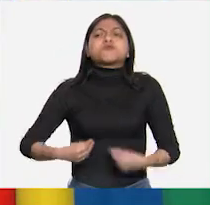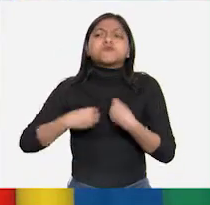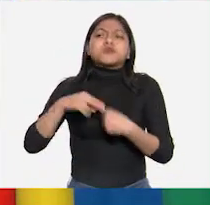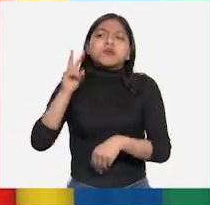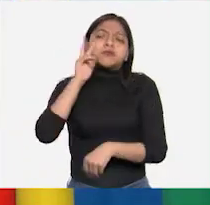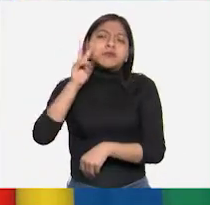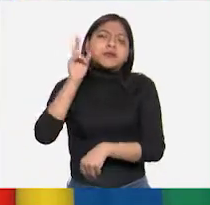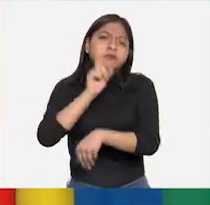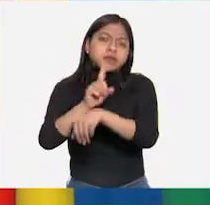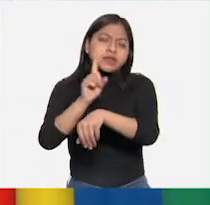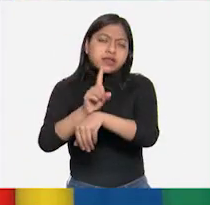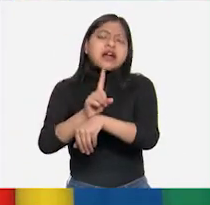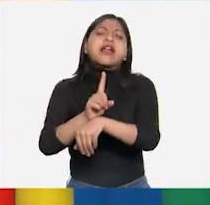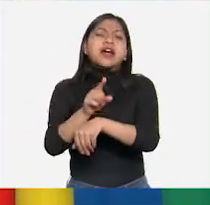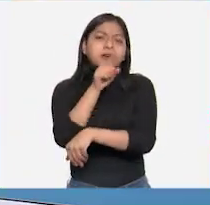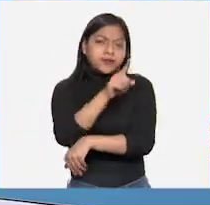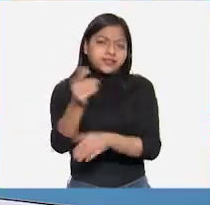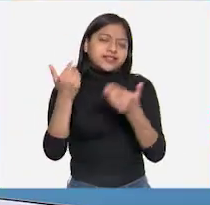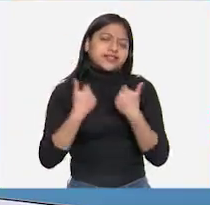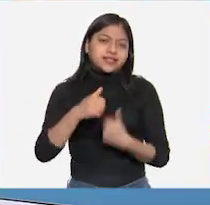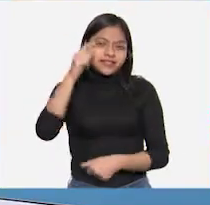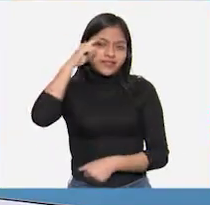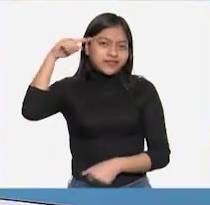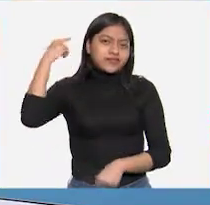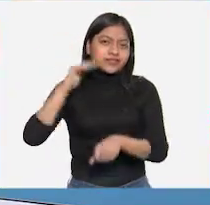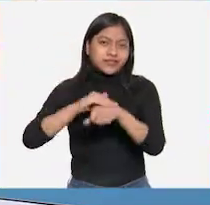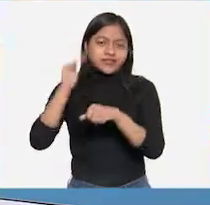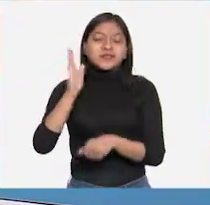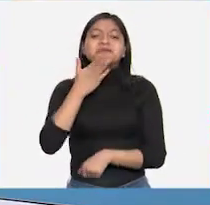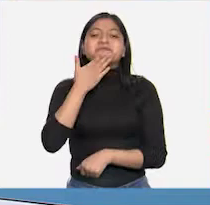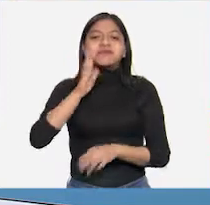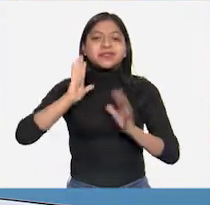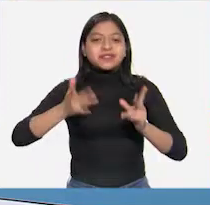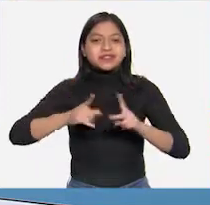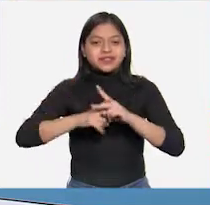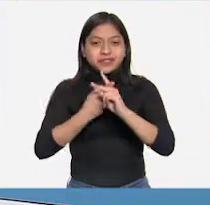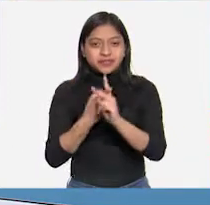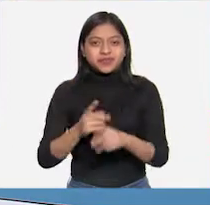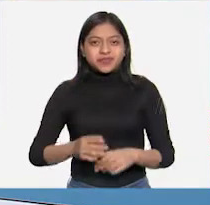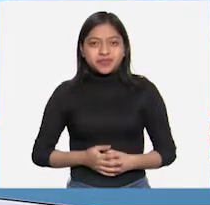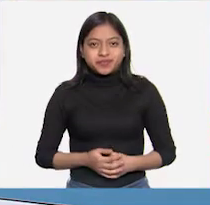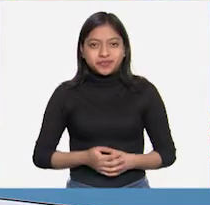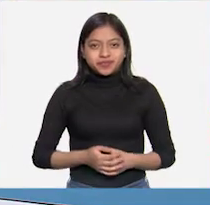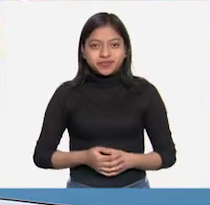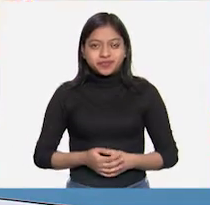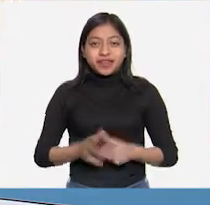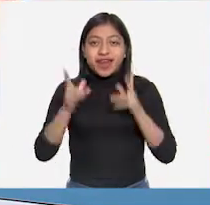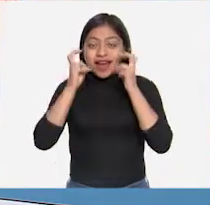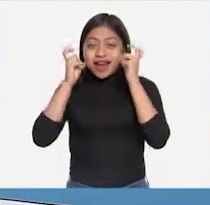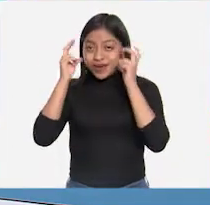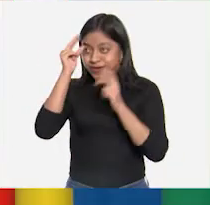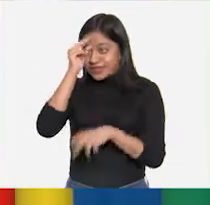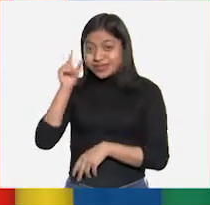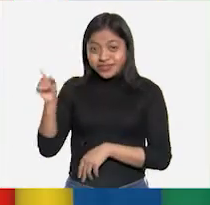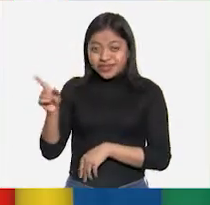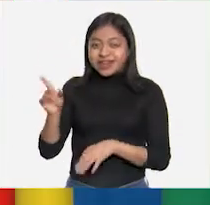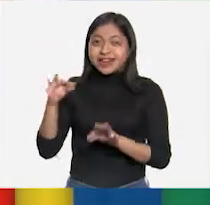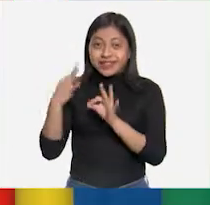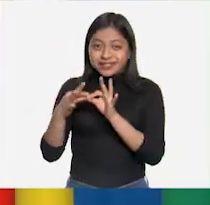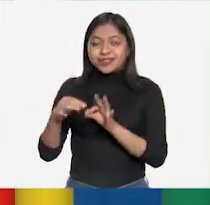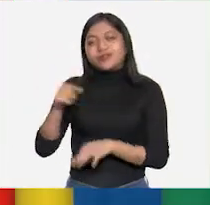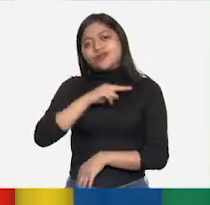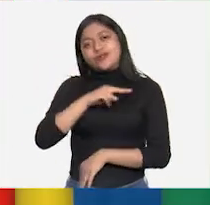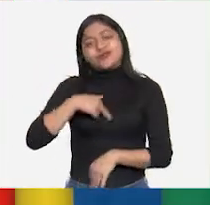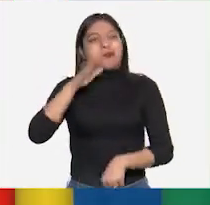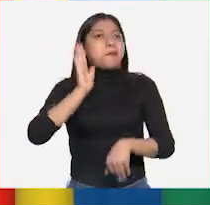quede a todos mucho más claro. Bueno, pues ya estamos listos y más listos que acolisto. ¡Empecemos! Muy bien,